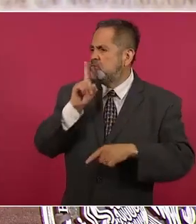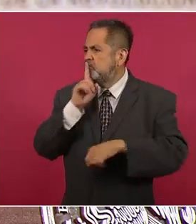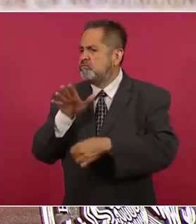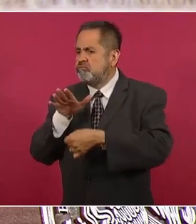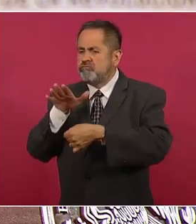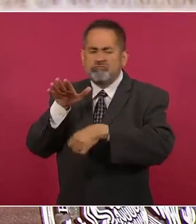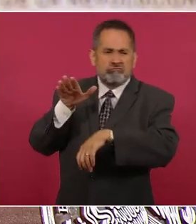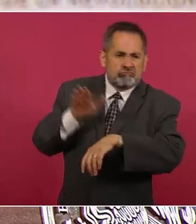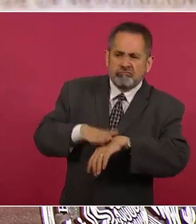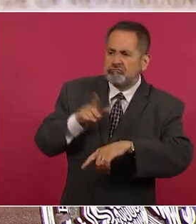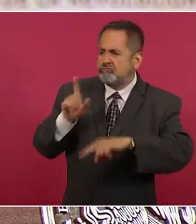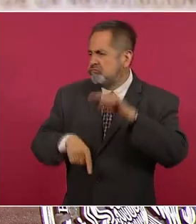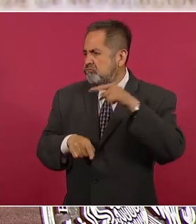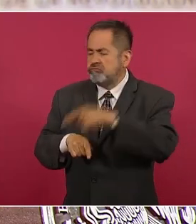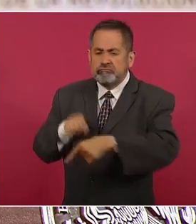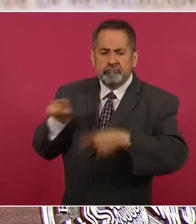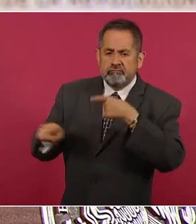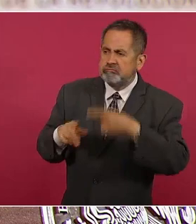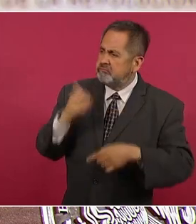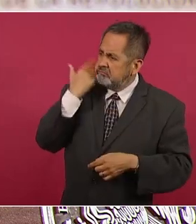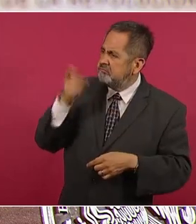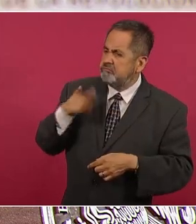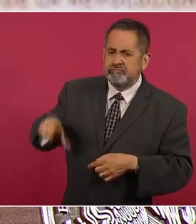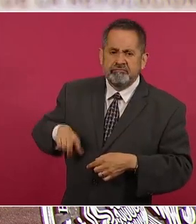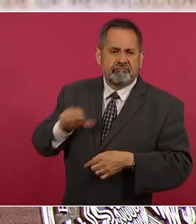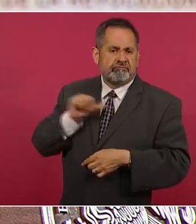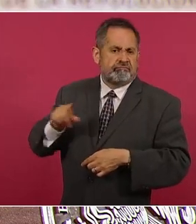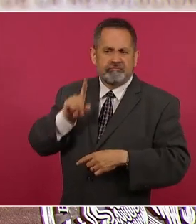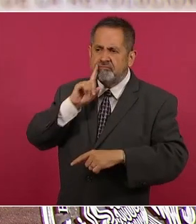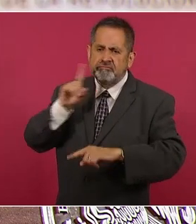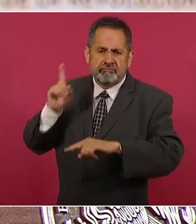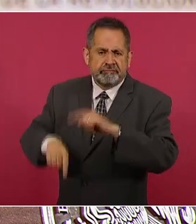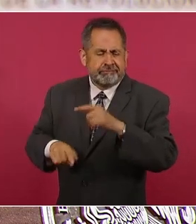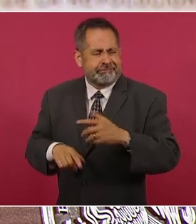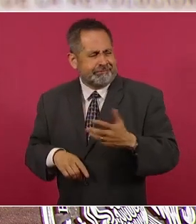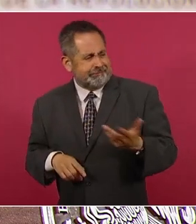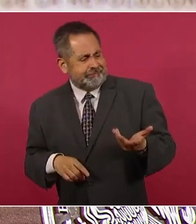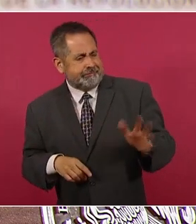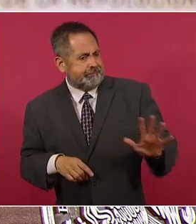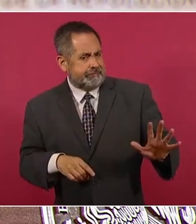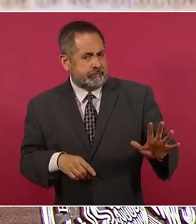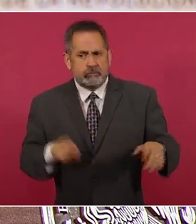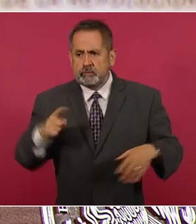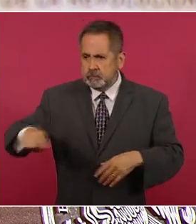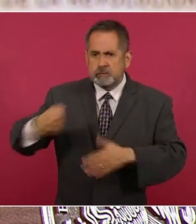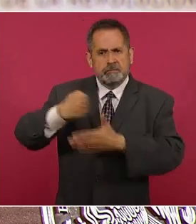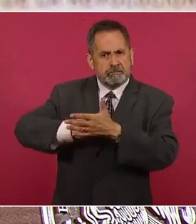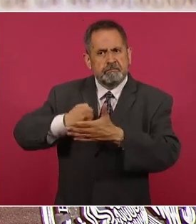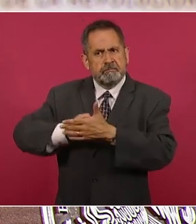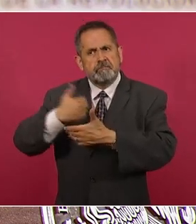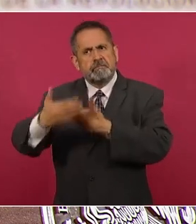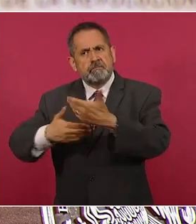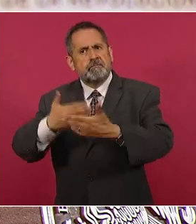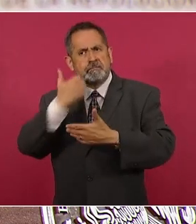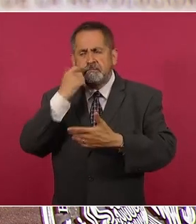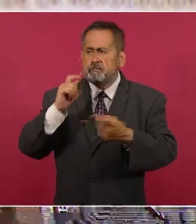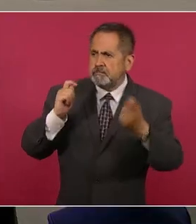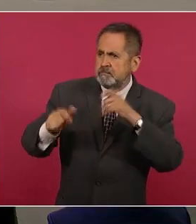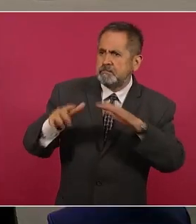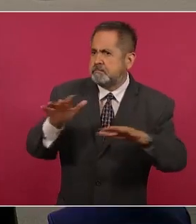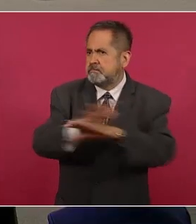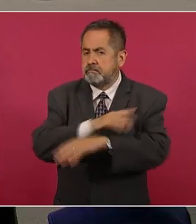procede del gobierno y de personas que se encuentran en el campo de la lucha por la transformación del país.